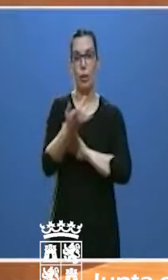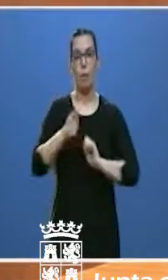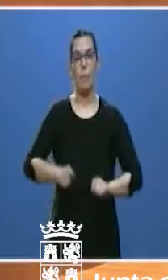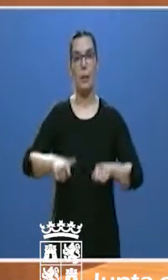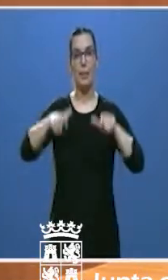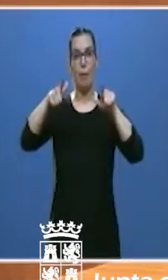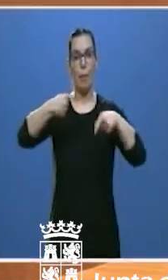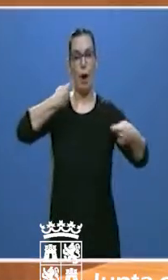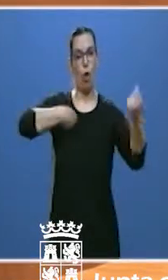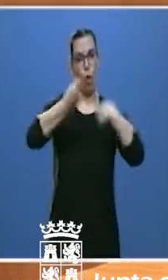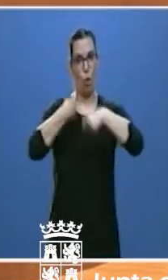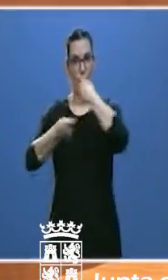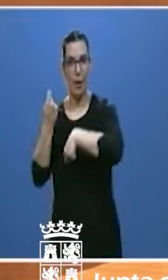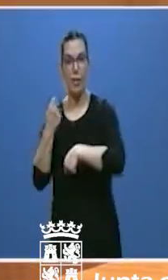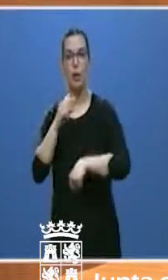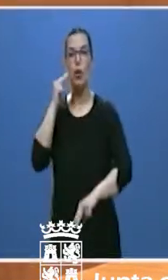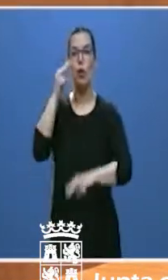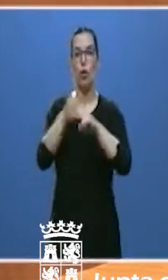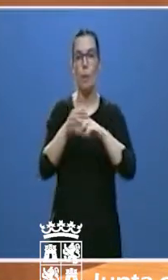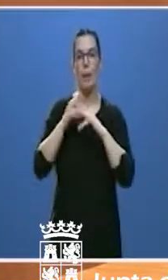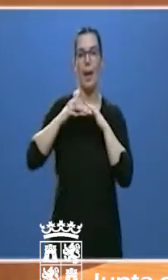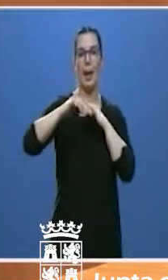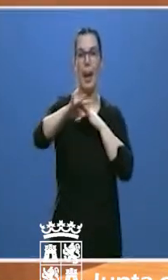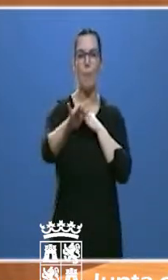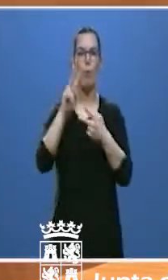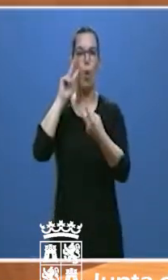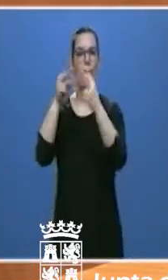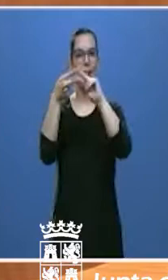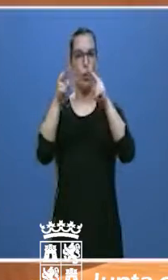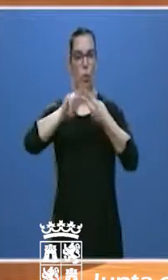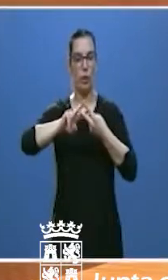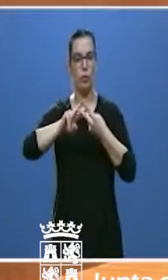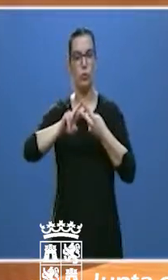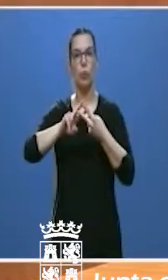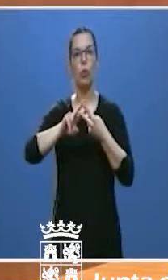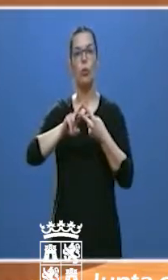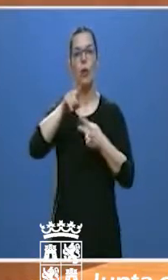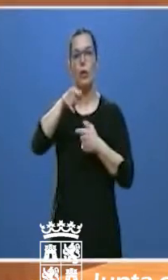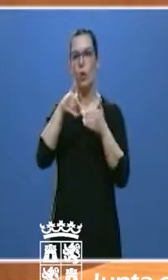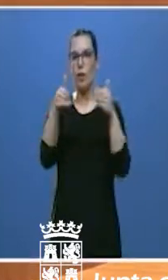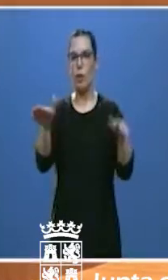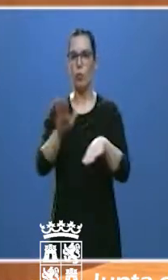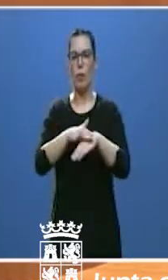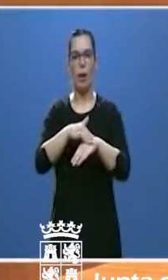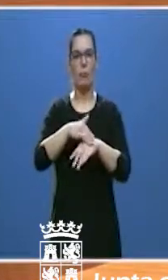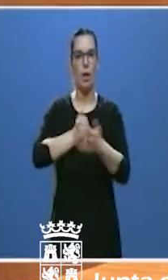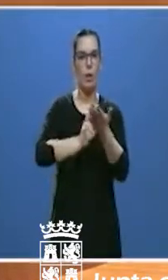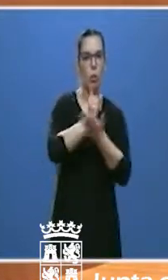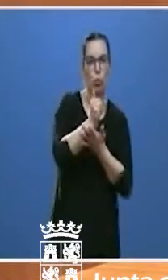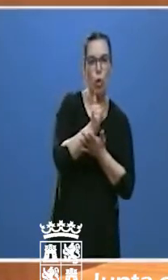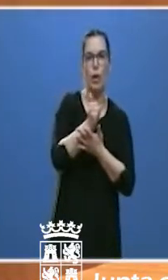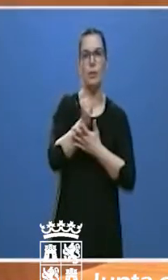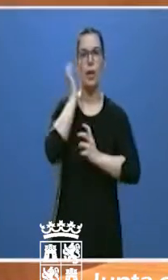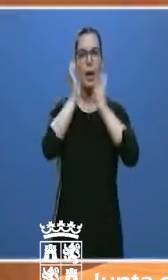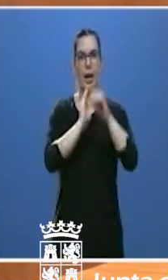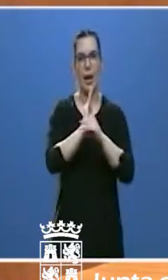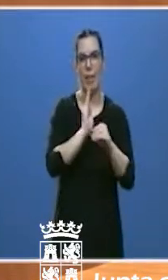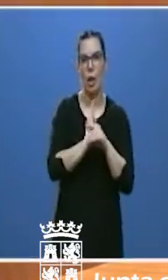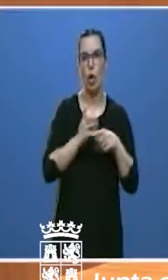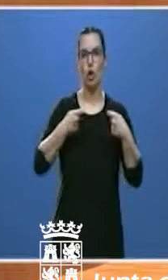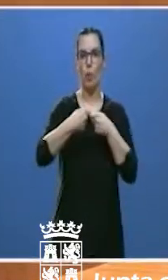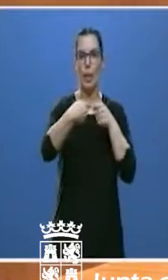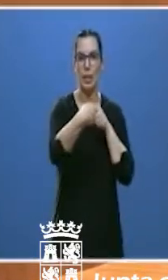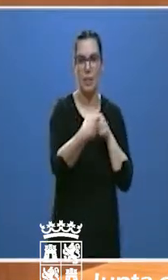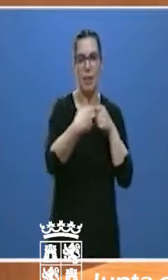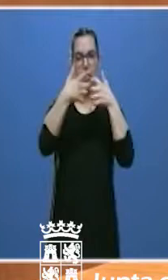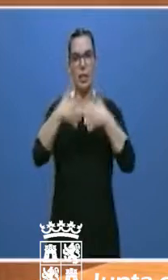comercialización denominada a campo de encuentro abierta a agricultores, ganaderos, industrias, cooperativas y